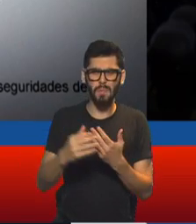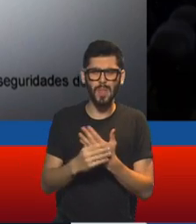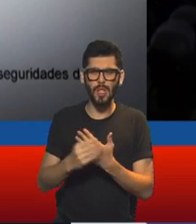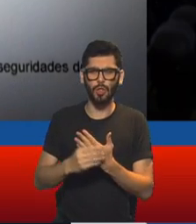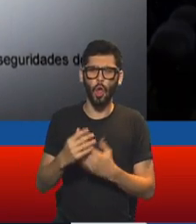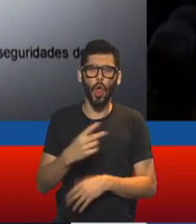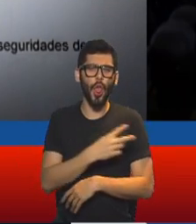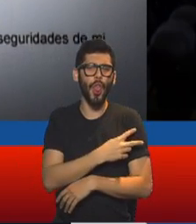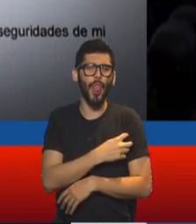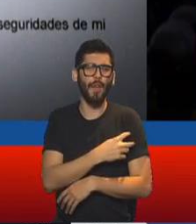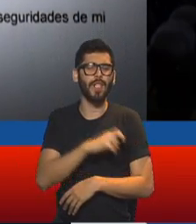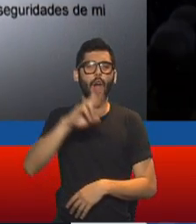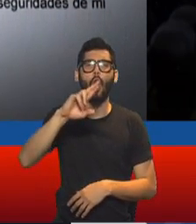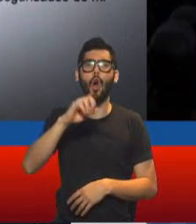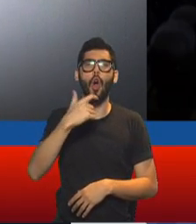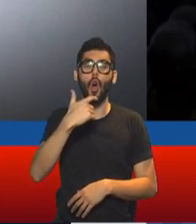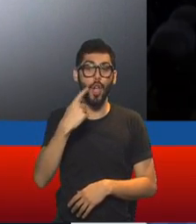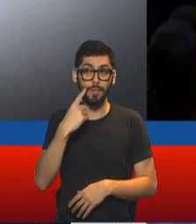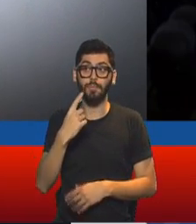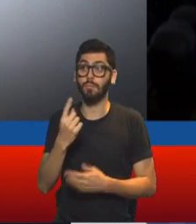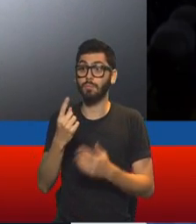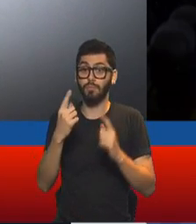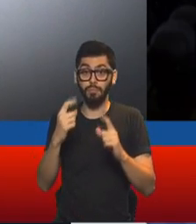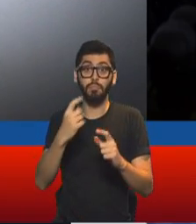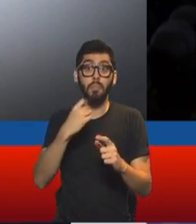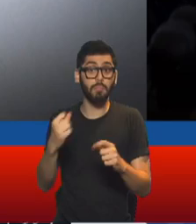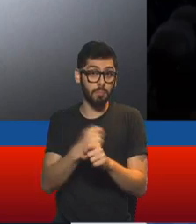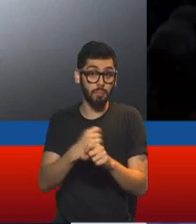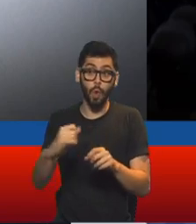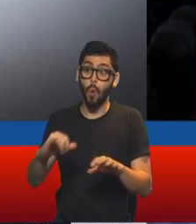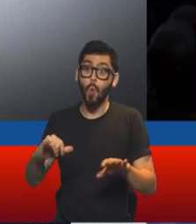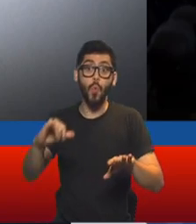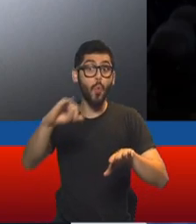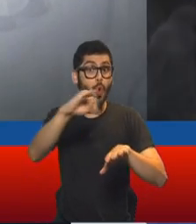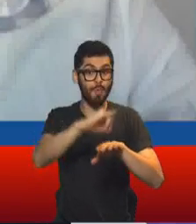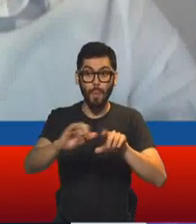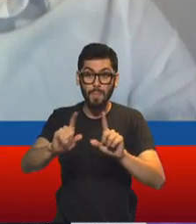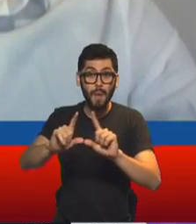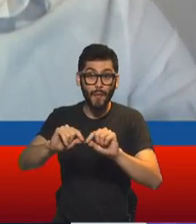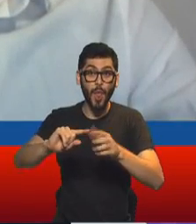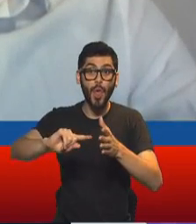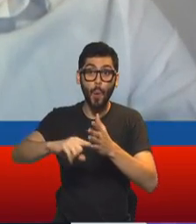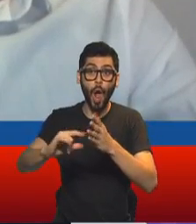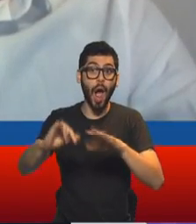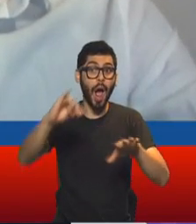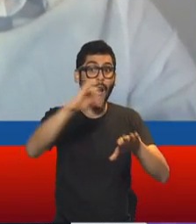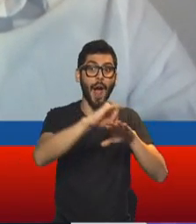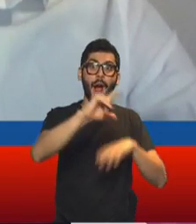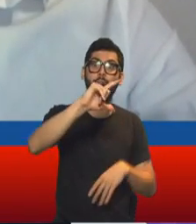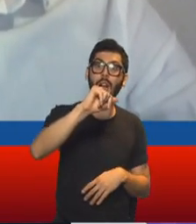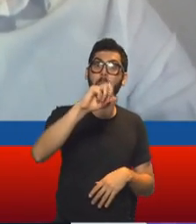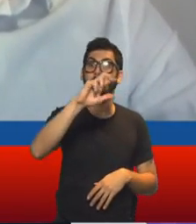Defensa Agustín Rossi, donde efectivamente se ve que hubo un vuelo que salió en esa fecha desde Buenos Aires a La Paz trasladando